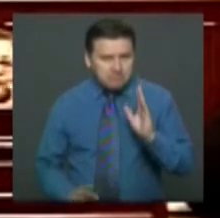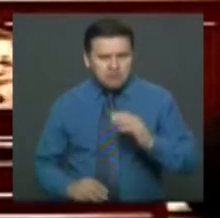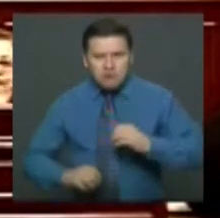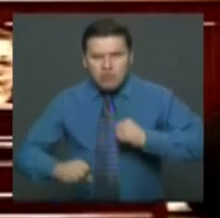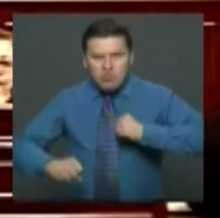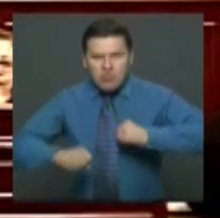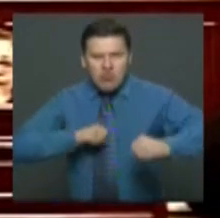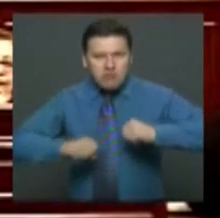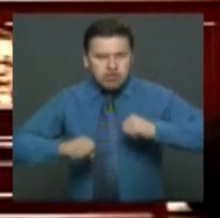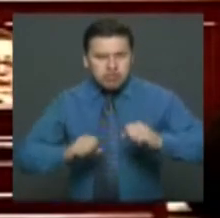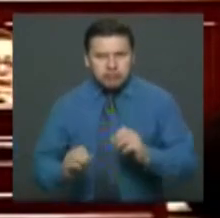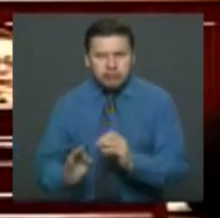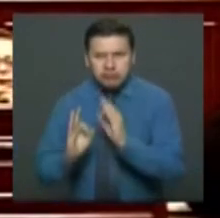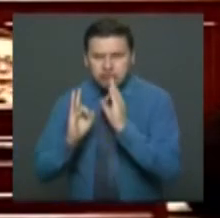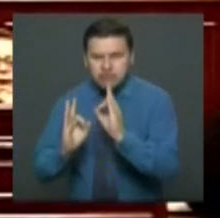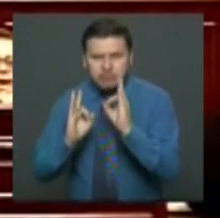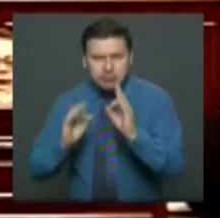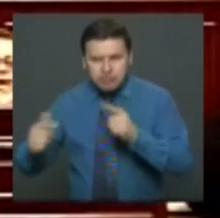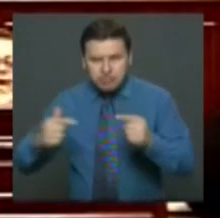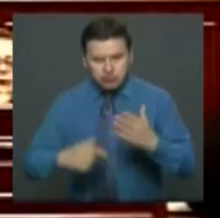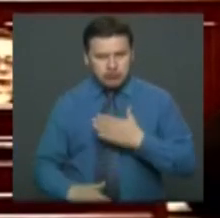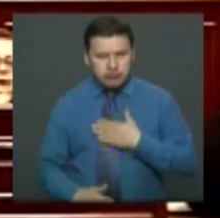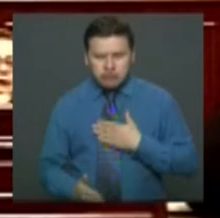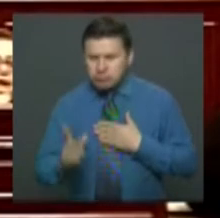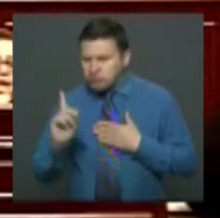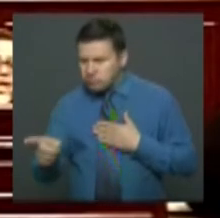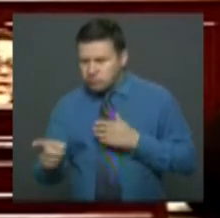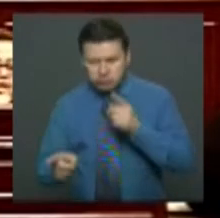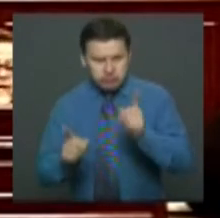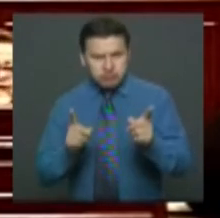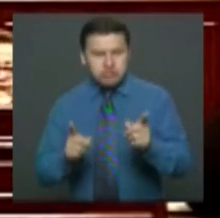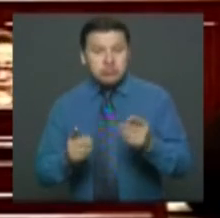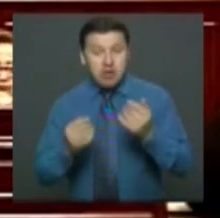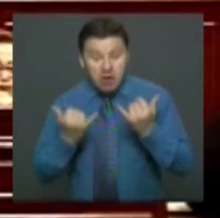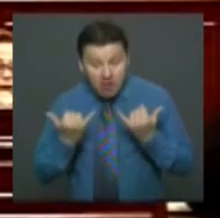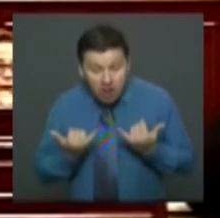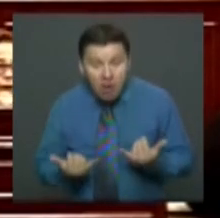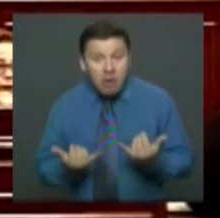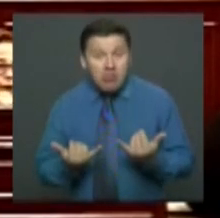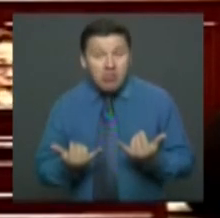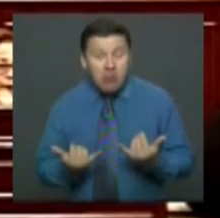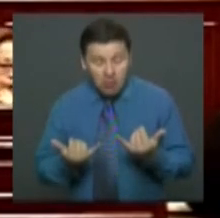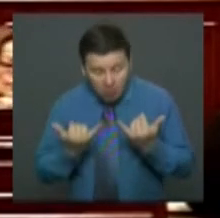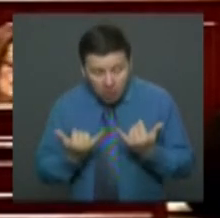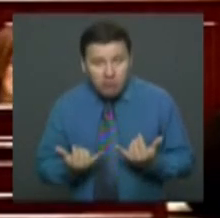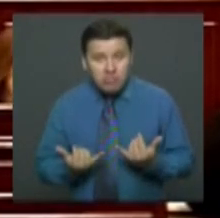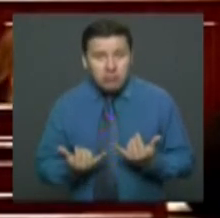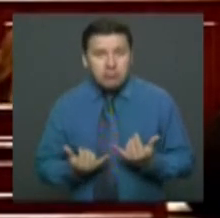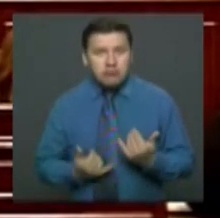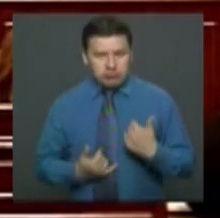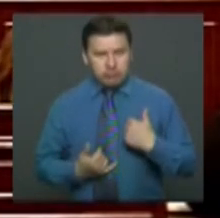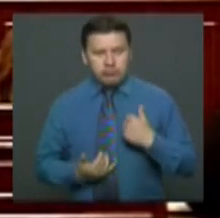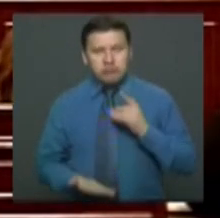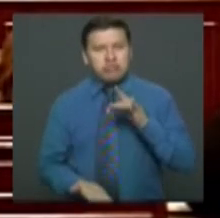por las plenas garantías en el debate, ha sido la mesa que hasta hoy he presidido.